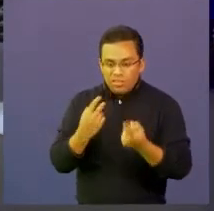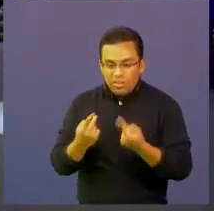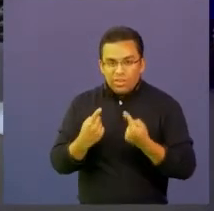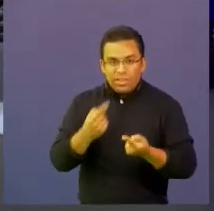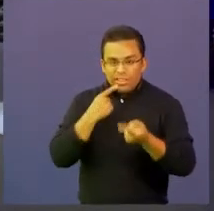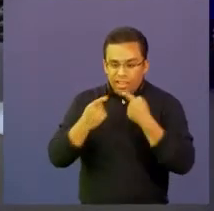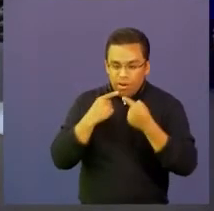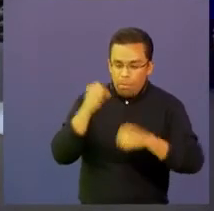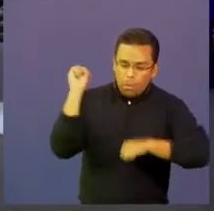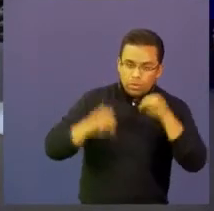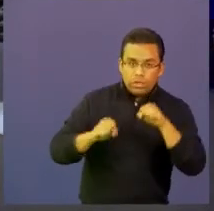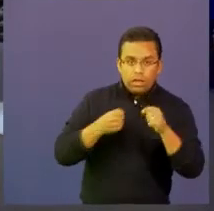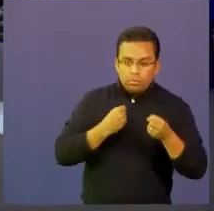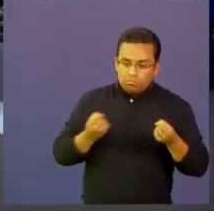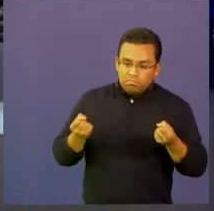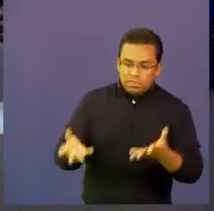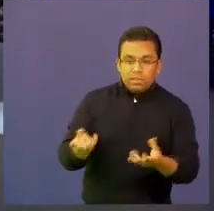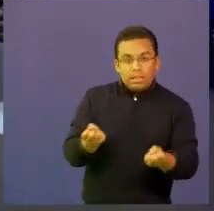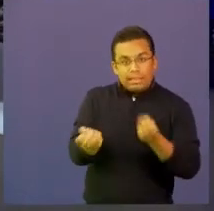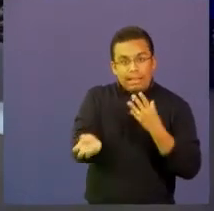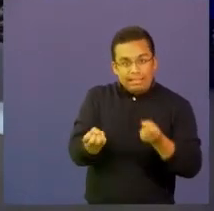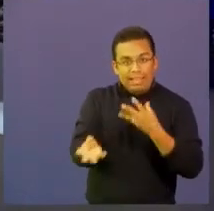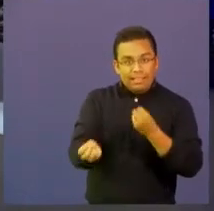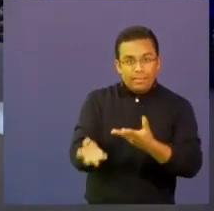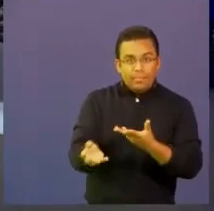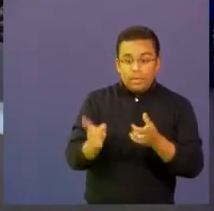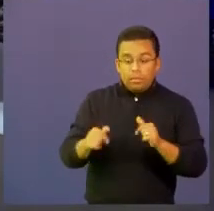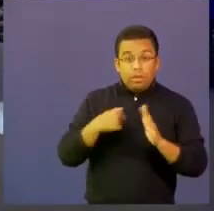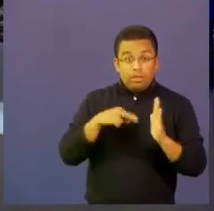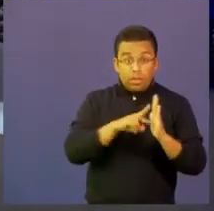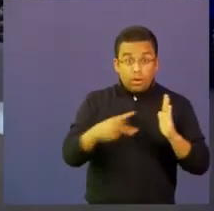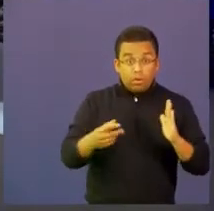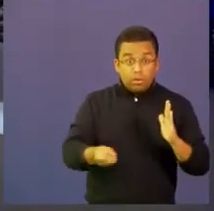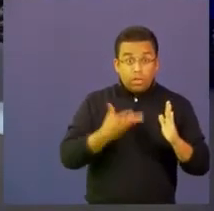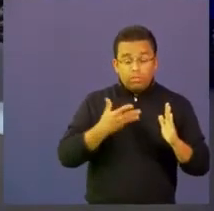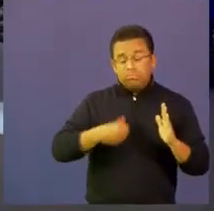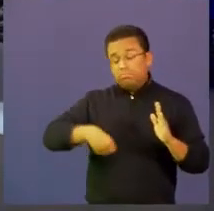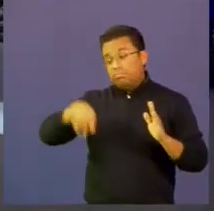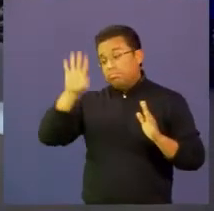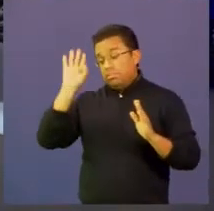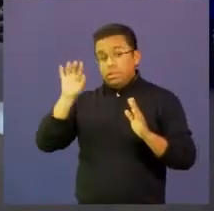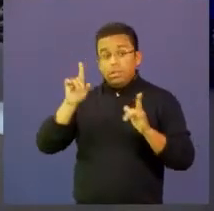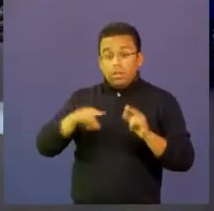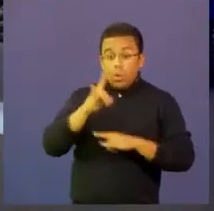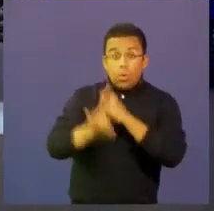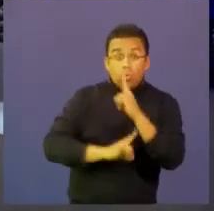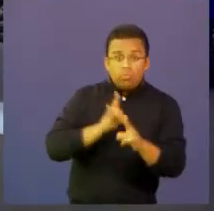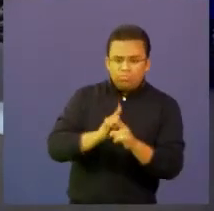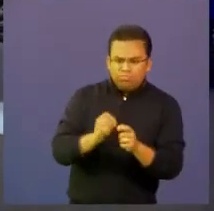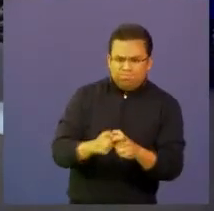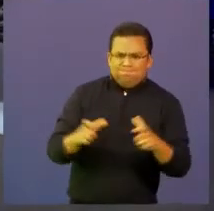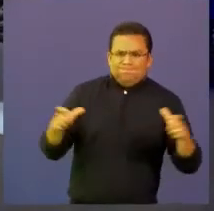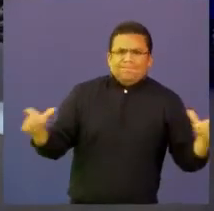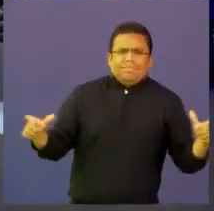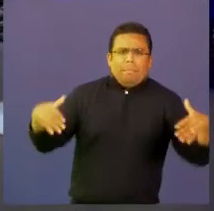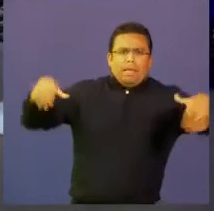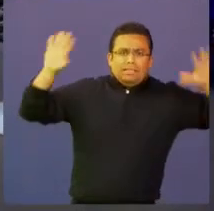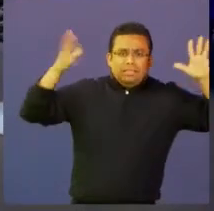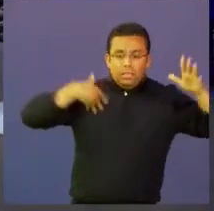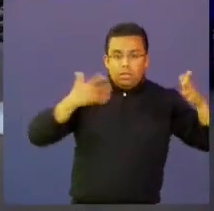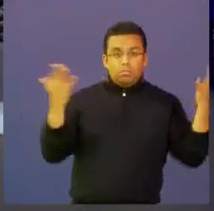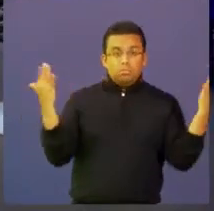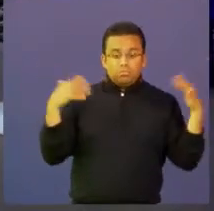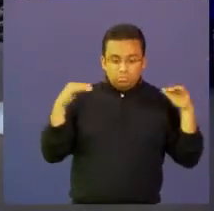generan a partir del soporte nos brinda la tecnología muchísimas de ellas y tiene un universo que está al alcance de las manos